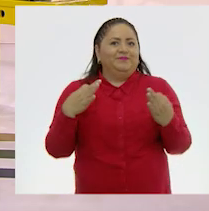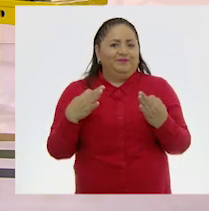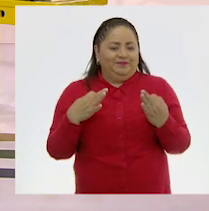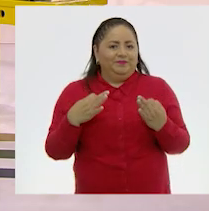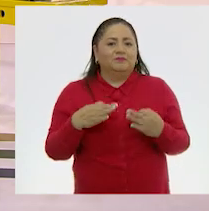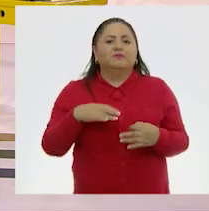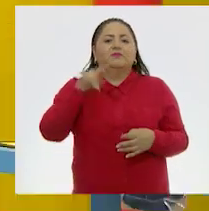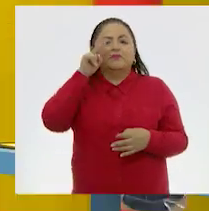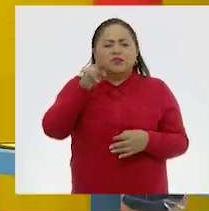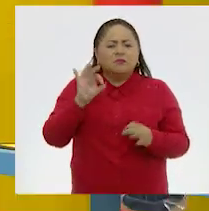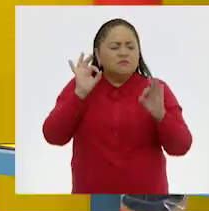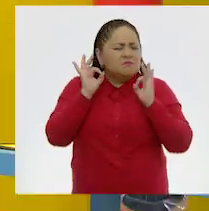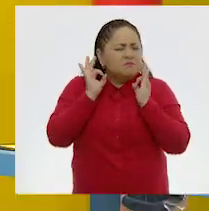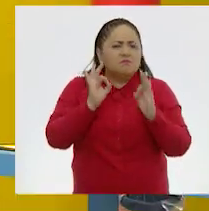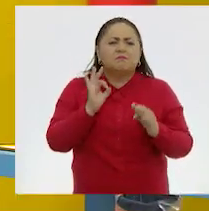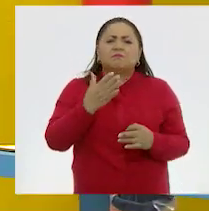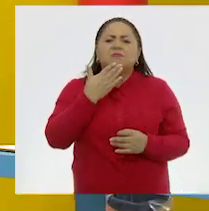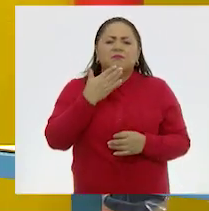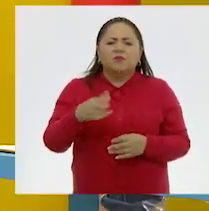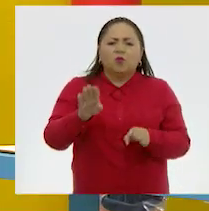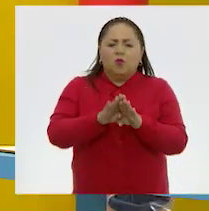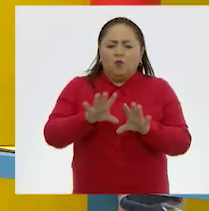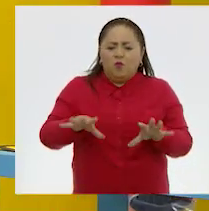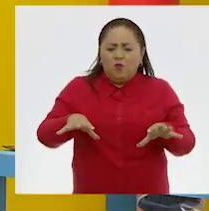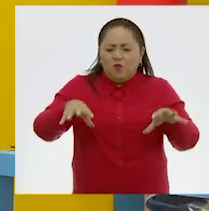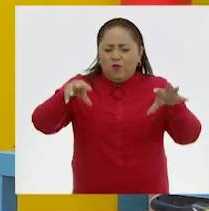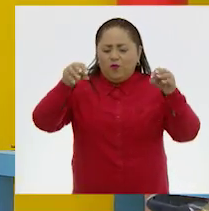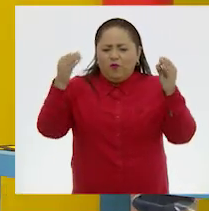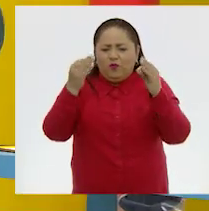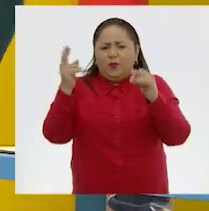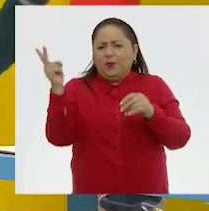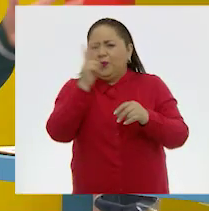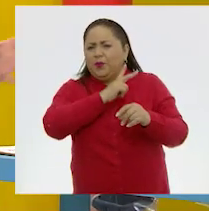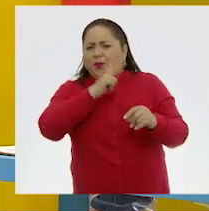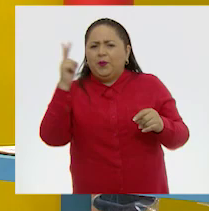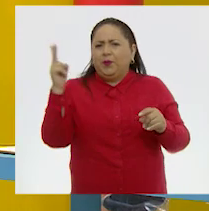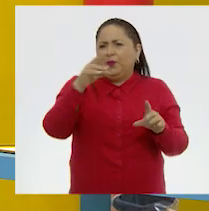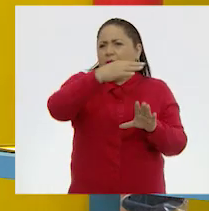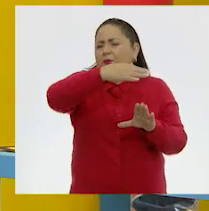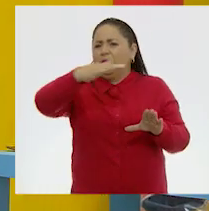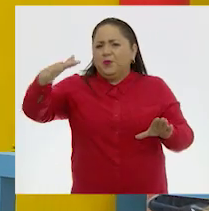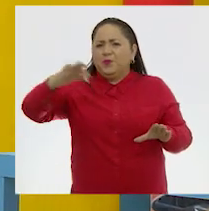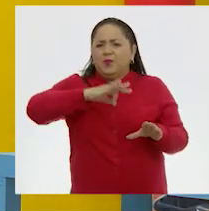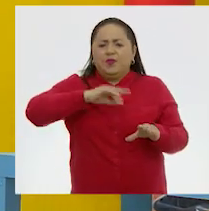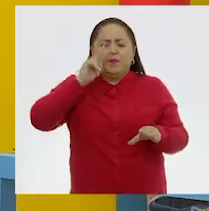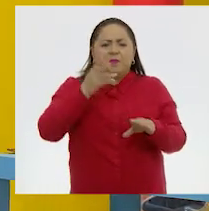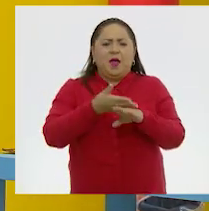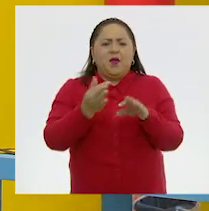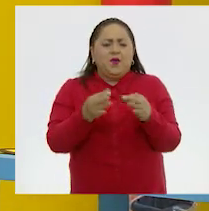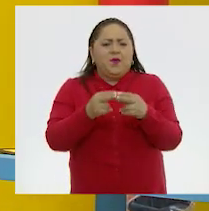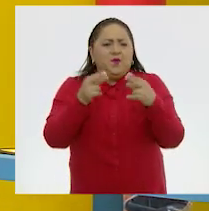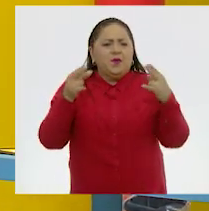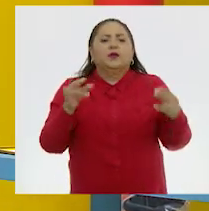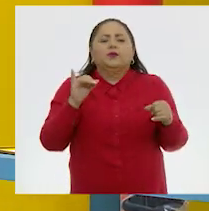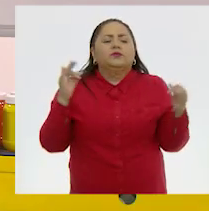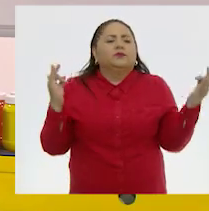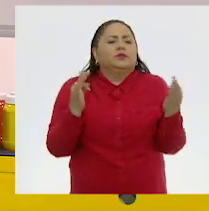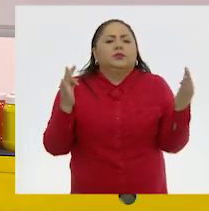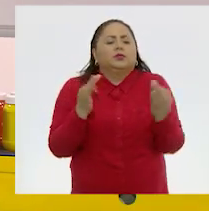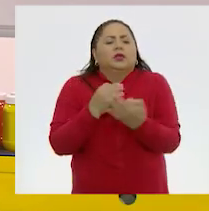logra perfectamente plasmar las ráfagas de viento helado que podrían sentirse hasta allá arriba. Sí.